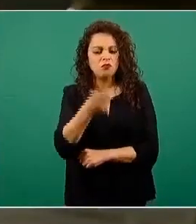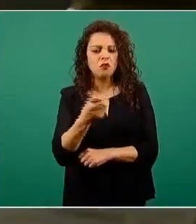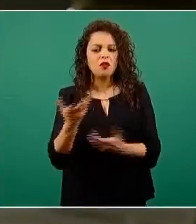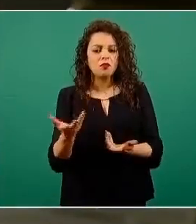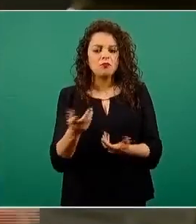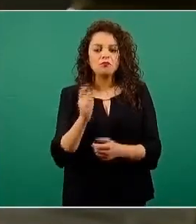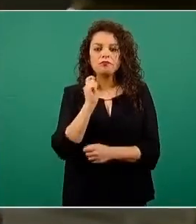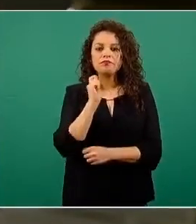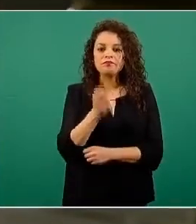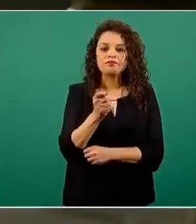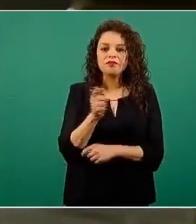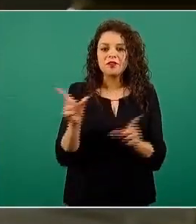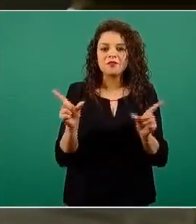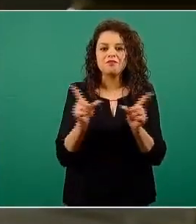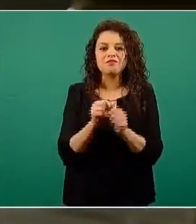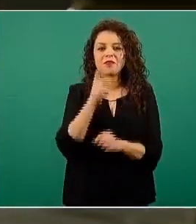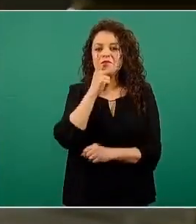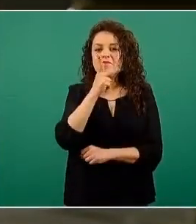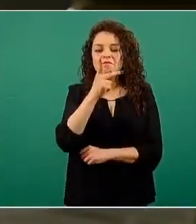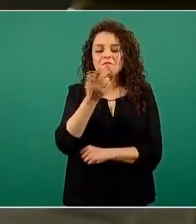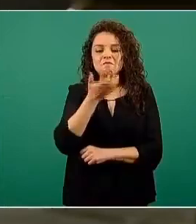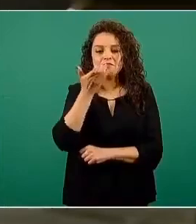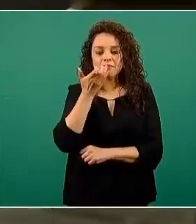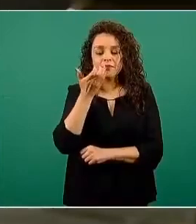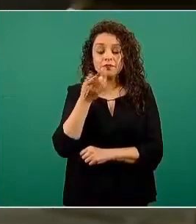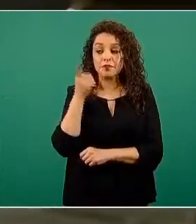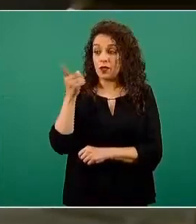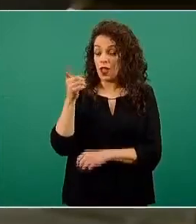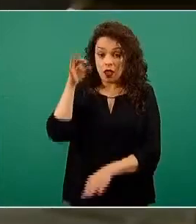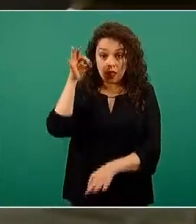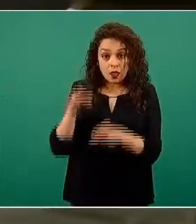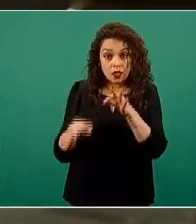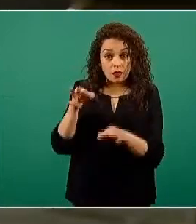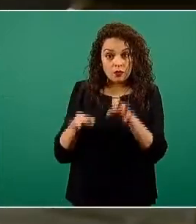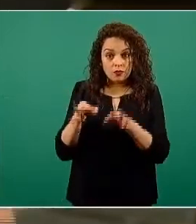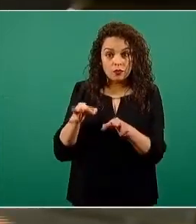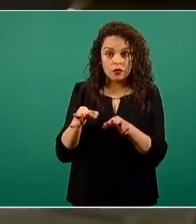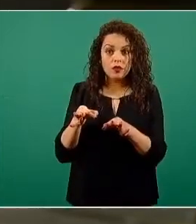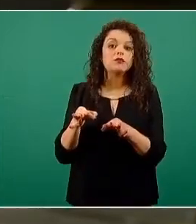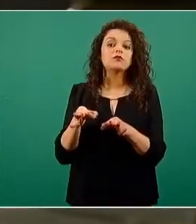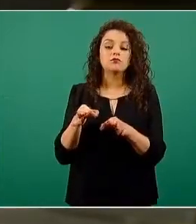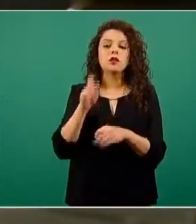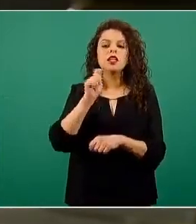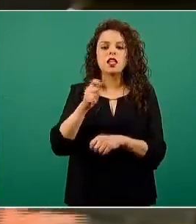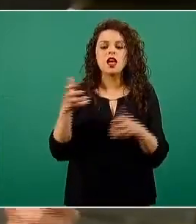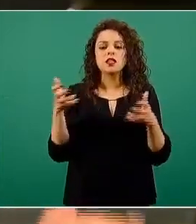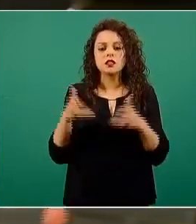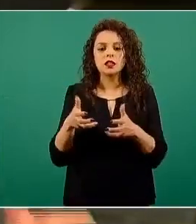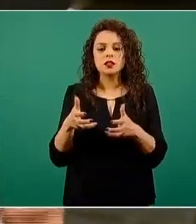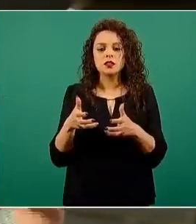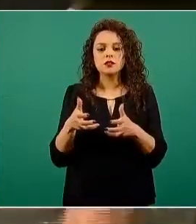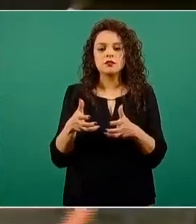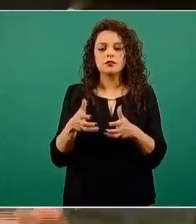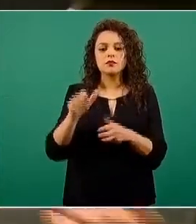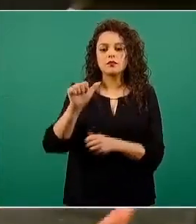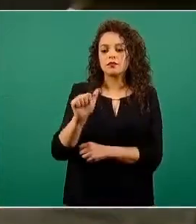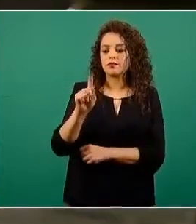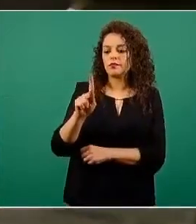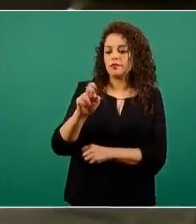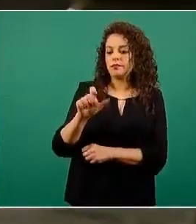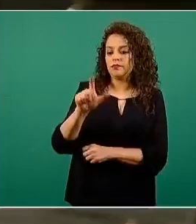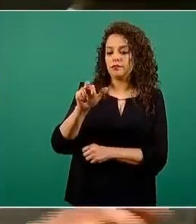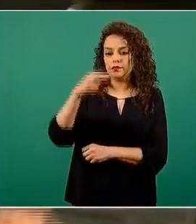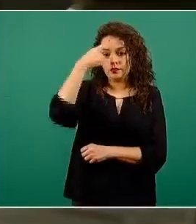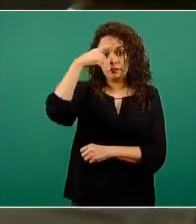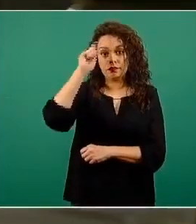coloquiales, y bueno, este tribunal apeló para, de alguna manera, fortalecer y